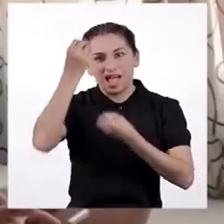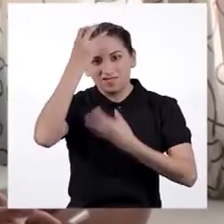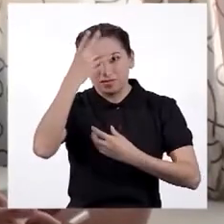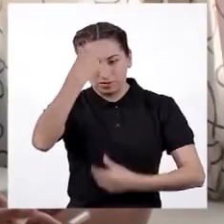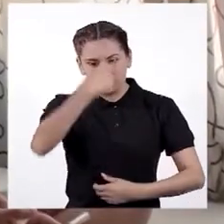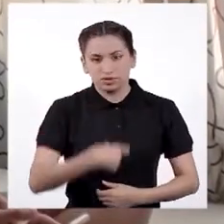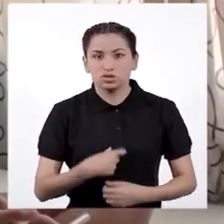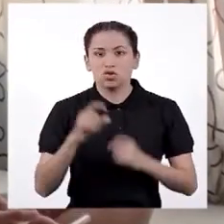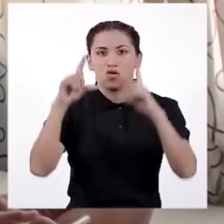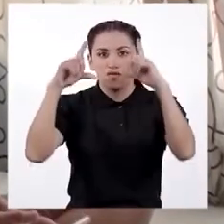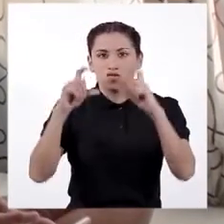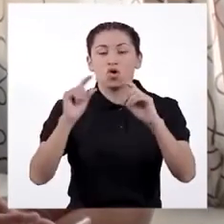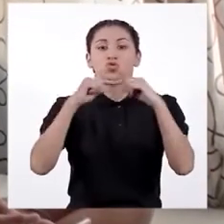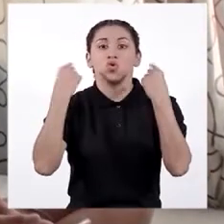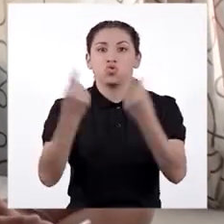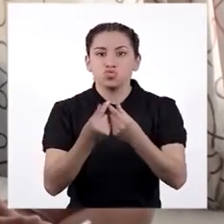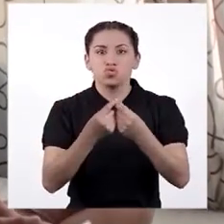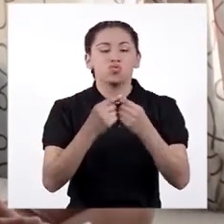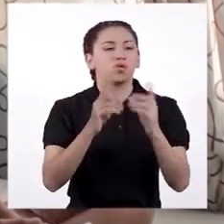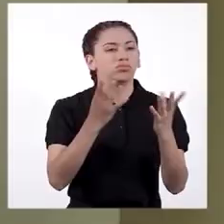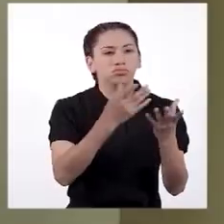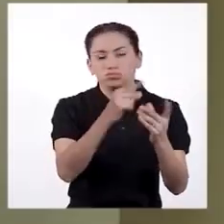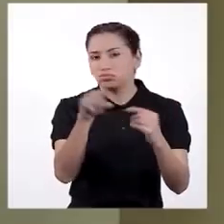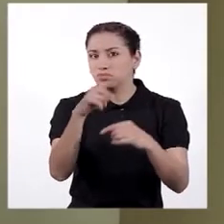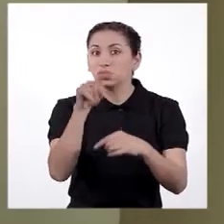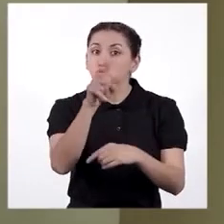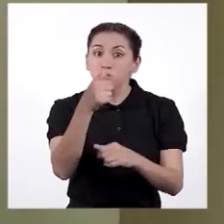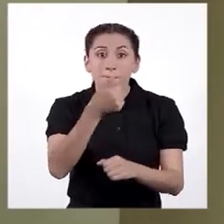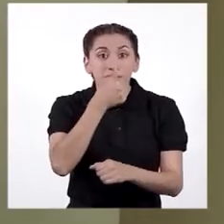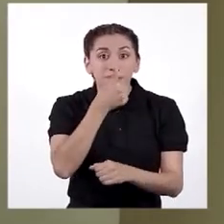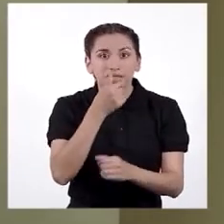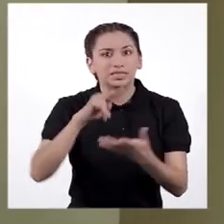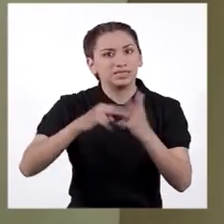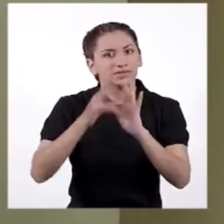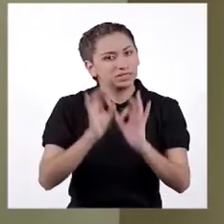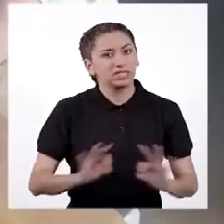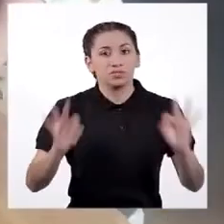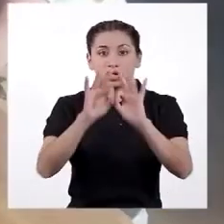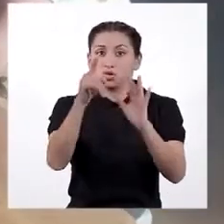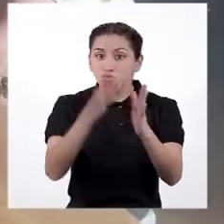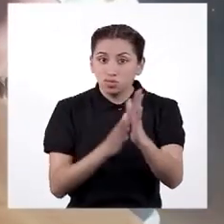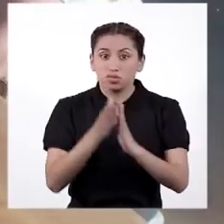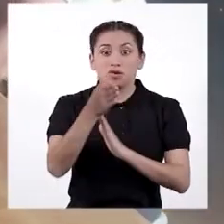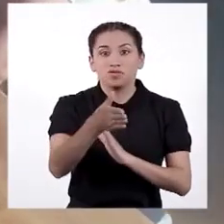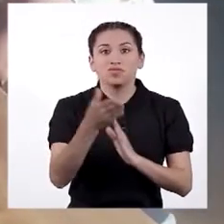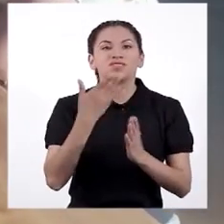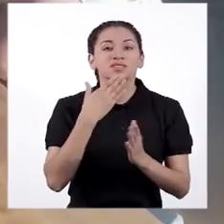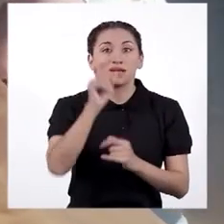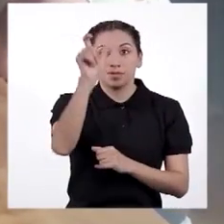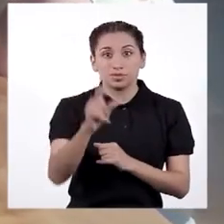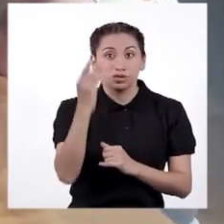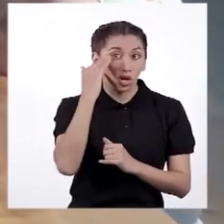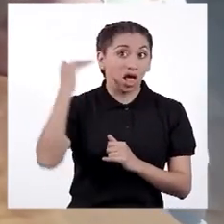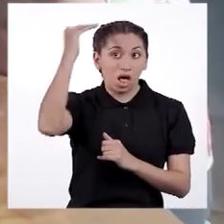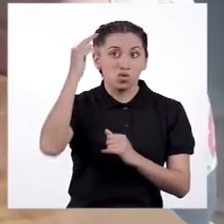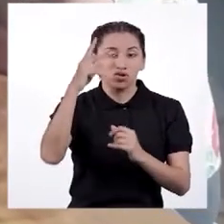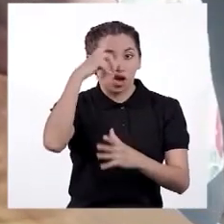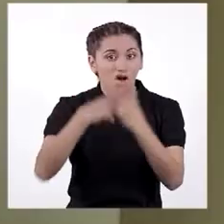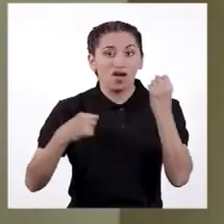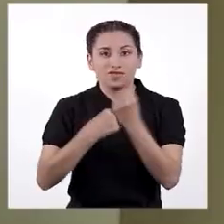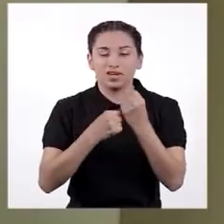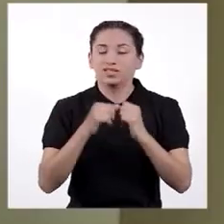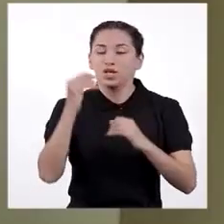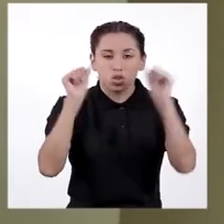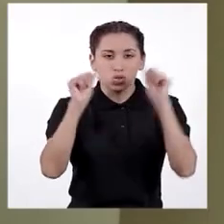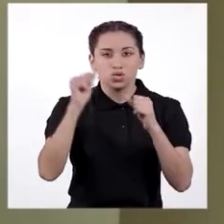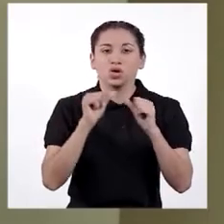fotos, teléfonos, a grupos o páginas públicas. Tu privacidad es muy importante. Acude a un adulto de confianza ante cualquier